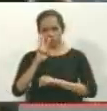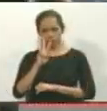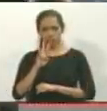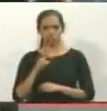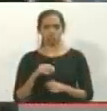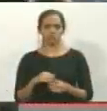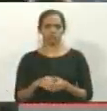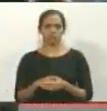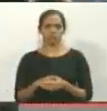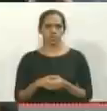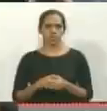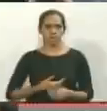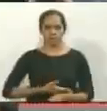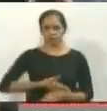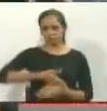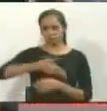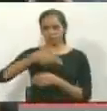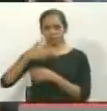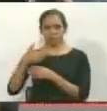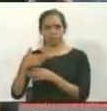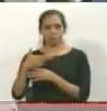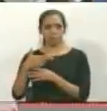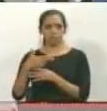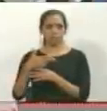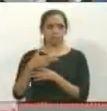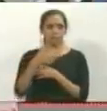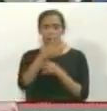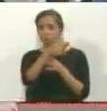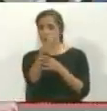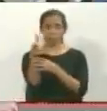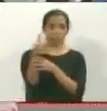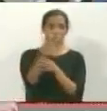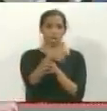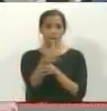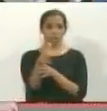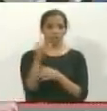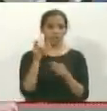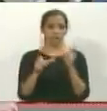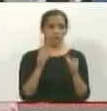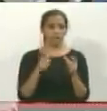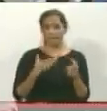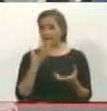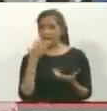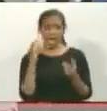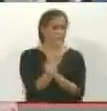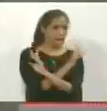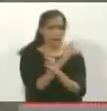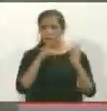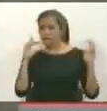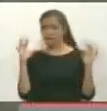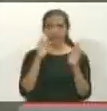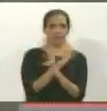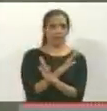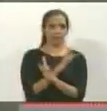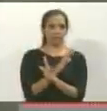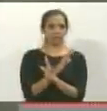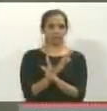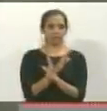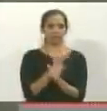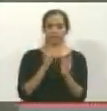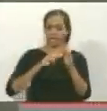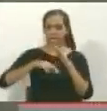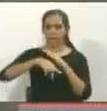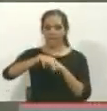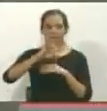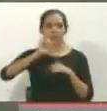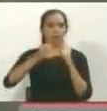saqué el arma, apunté a la gente, la gente empezó a pegar gritos, correr, para ir para acá, seguir caminando, apuntar